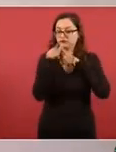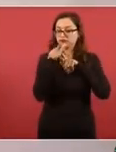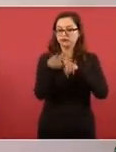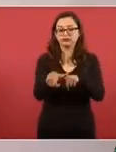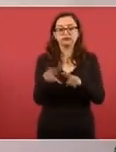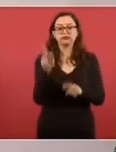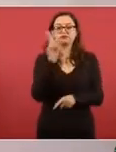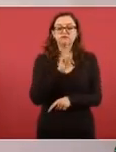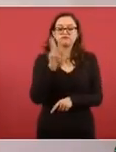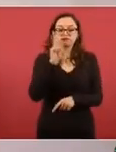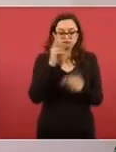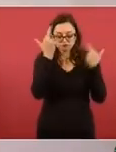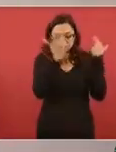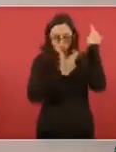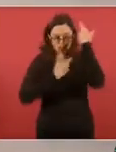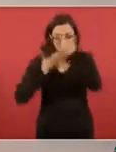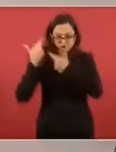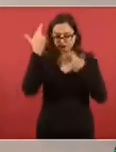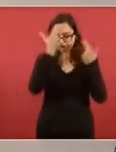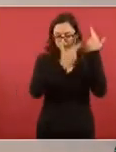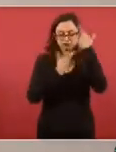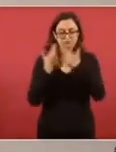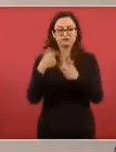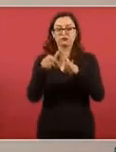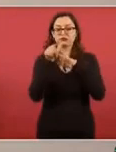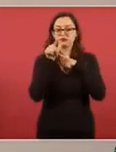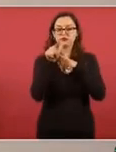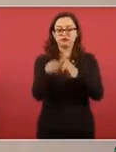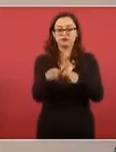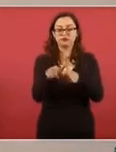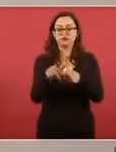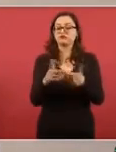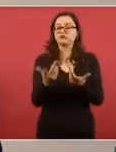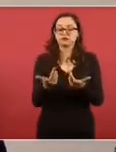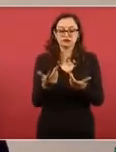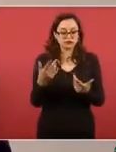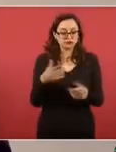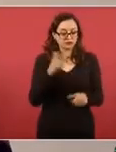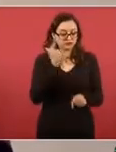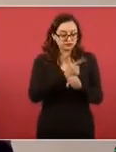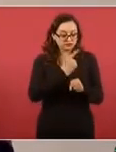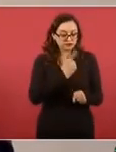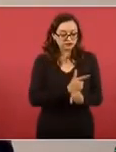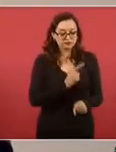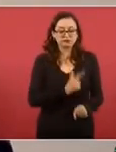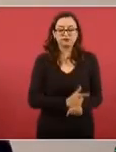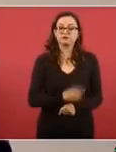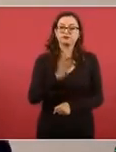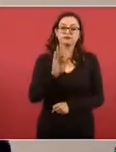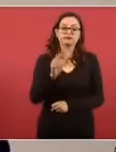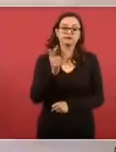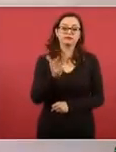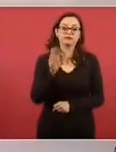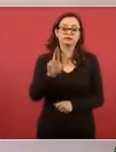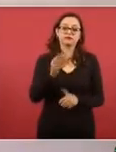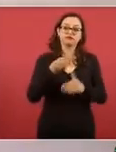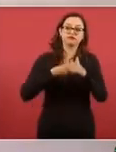por la Verdad y la Justicia en el caso de Ayotzinapa continuará con sus labores de investigación,